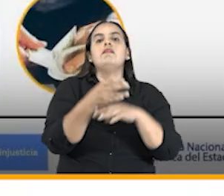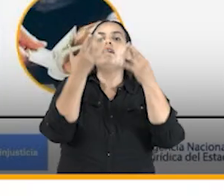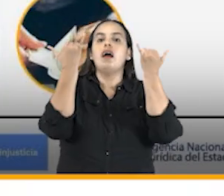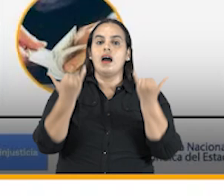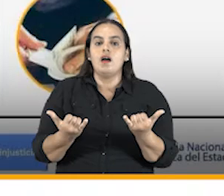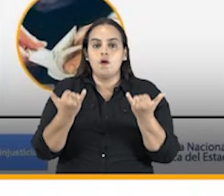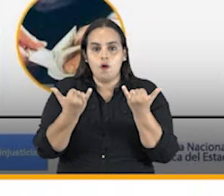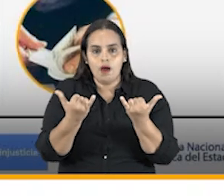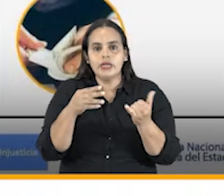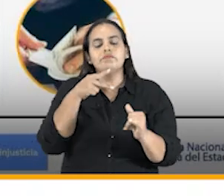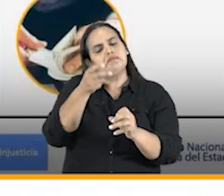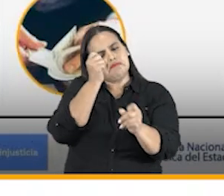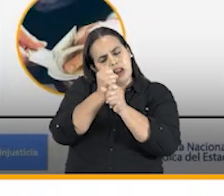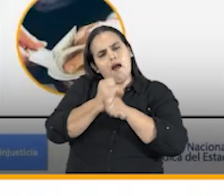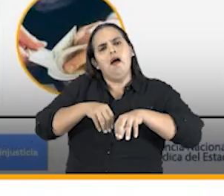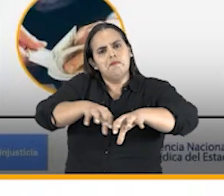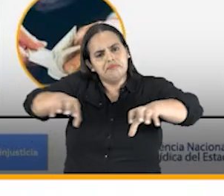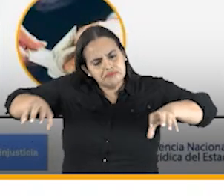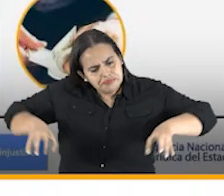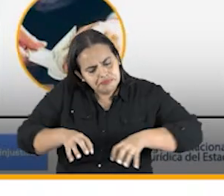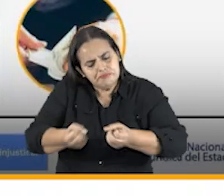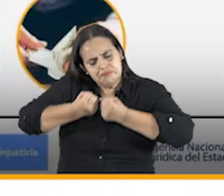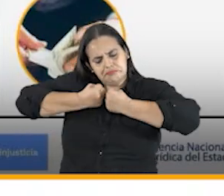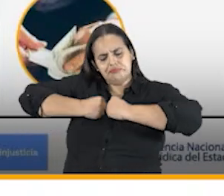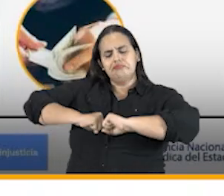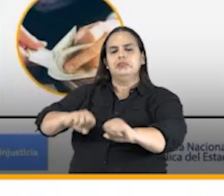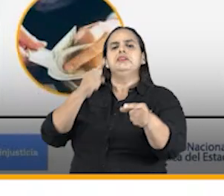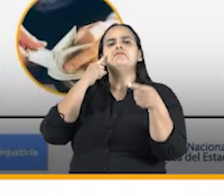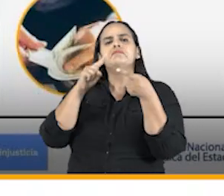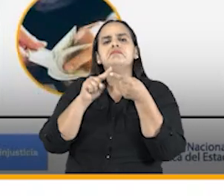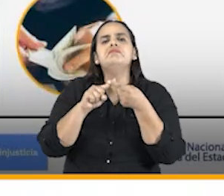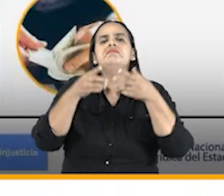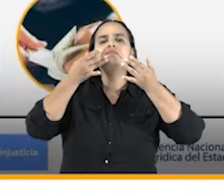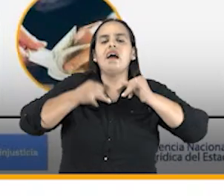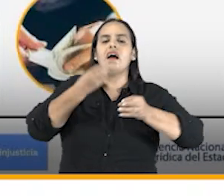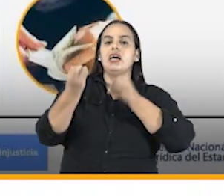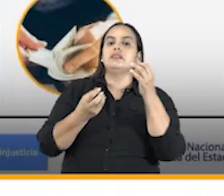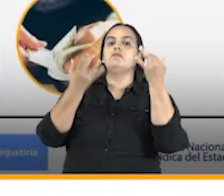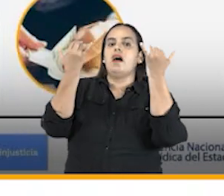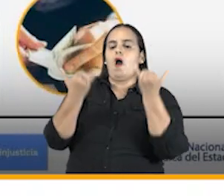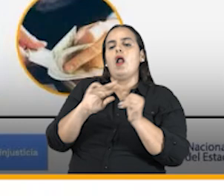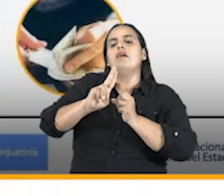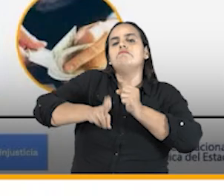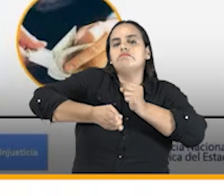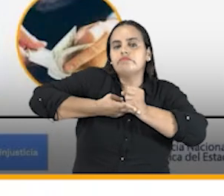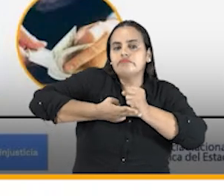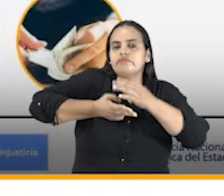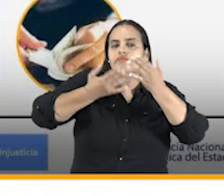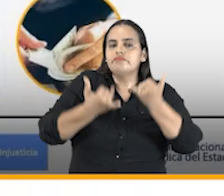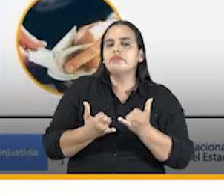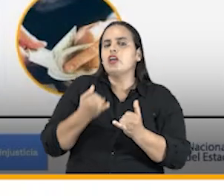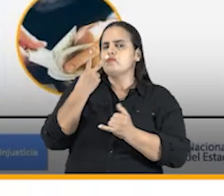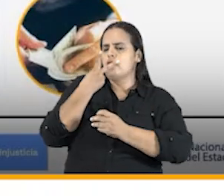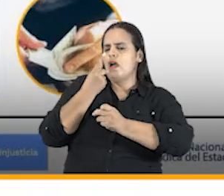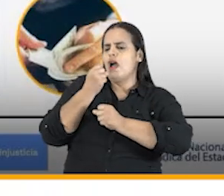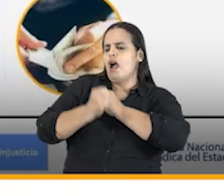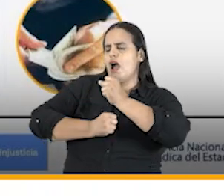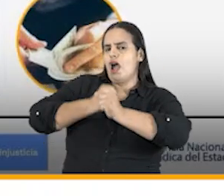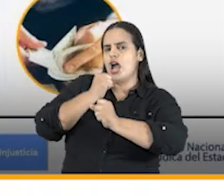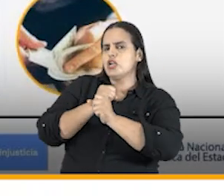trabajo arduo que ha permitido lograr ahorros en estos dos últimos años por 22